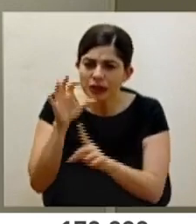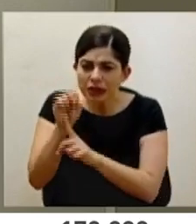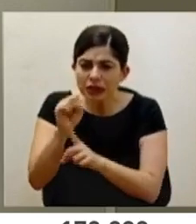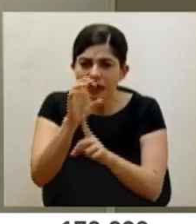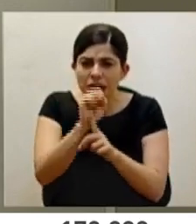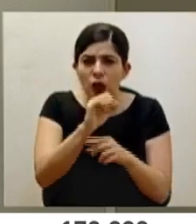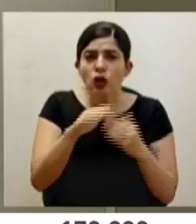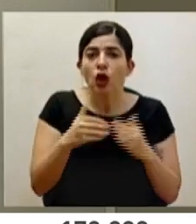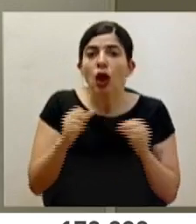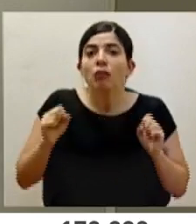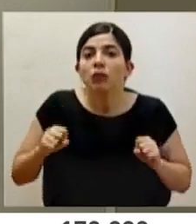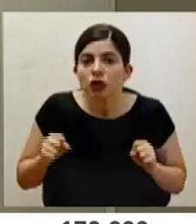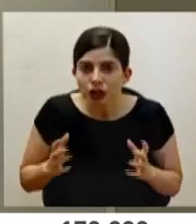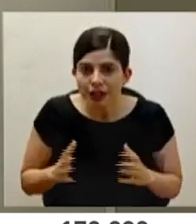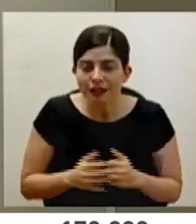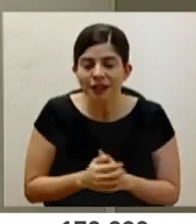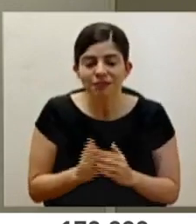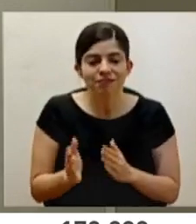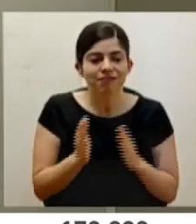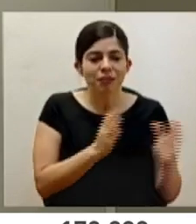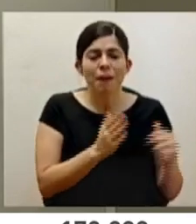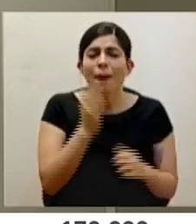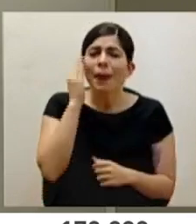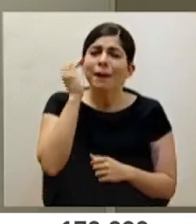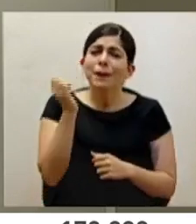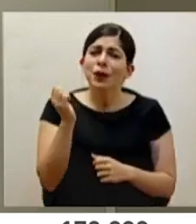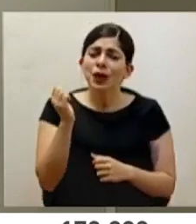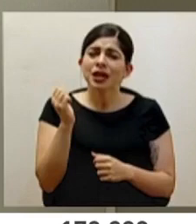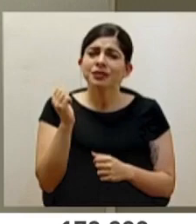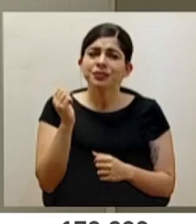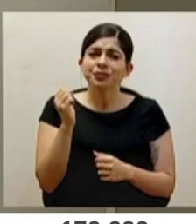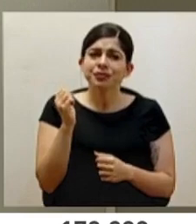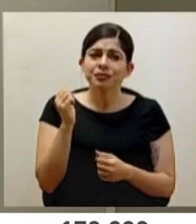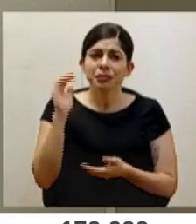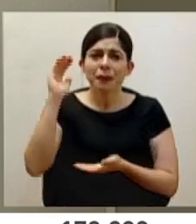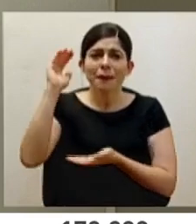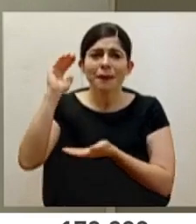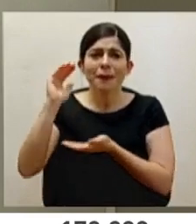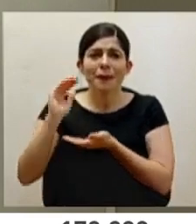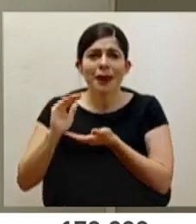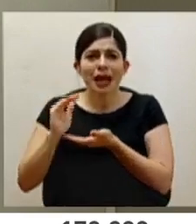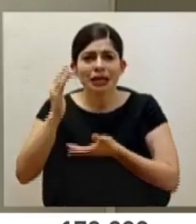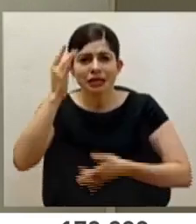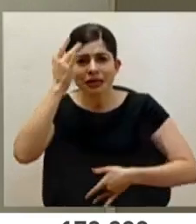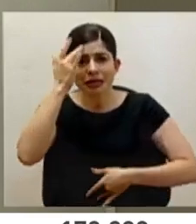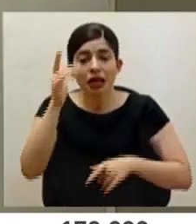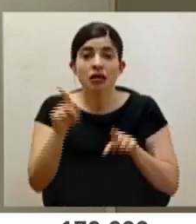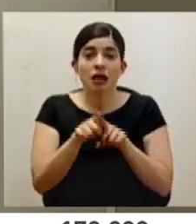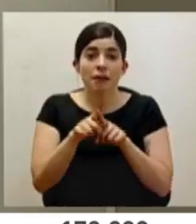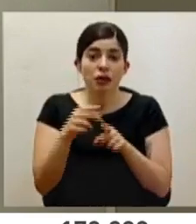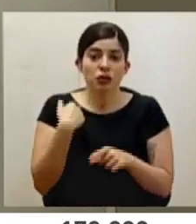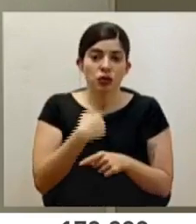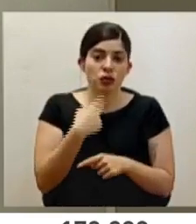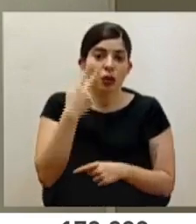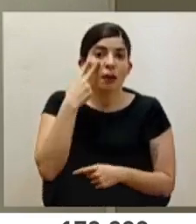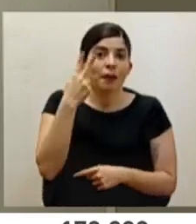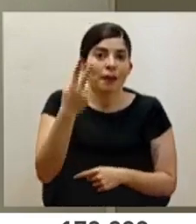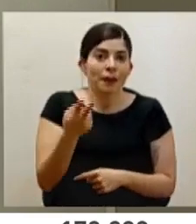posible. Con respecto al por qué es que han disminuido los casos, en realidad también vemos esto